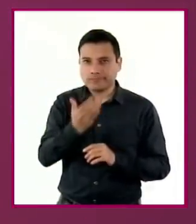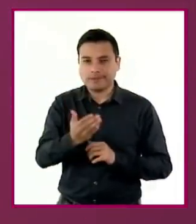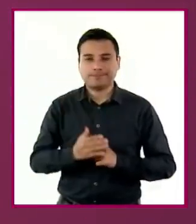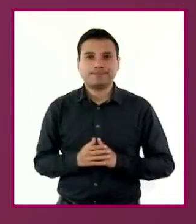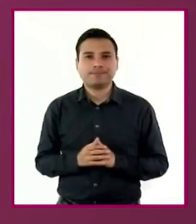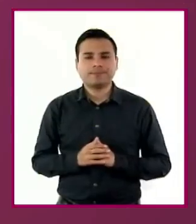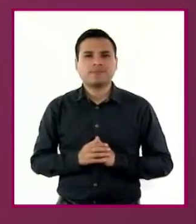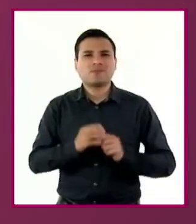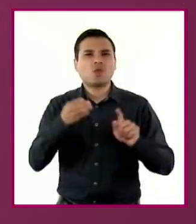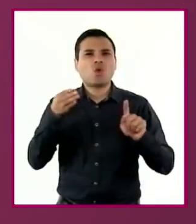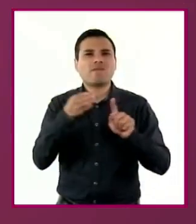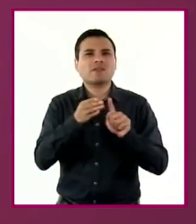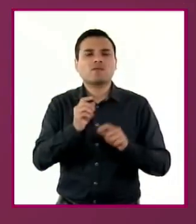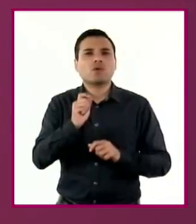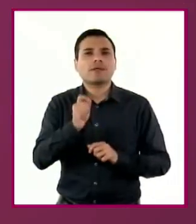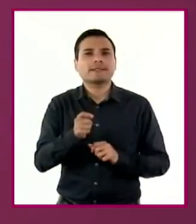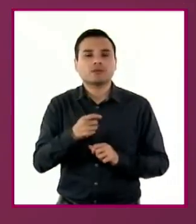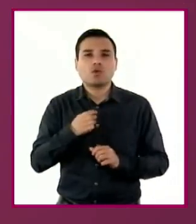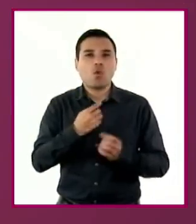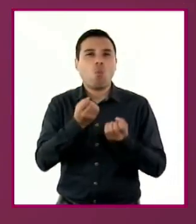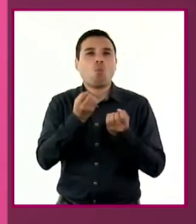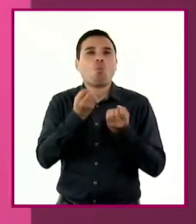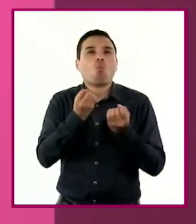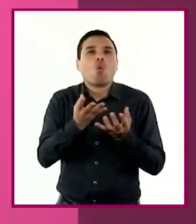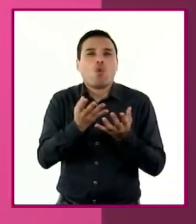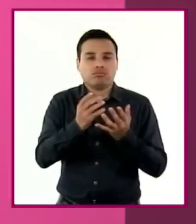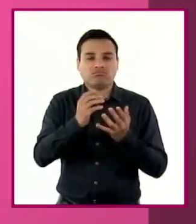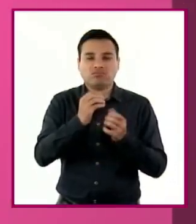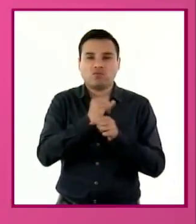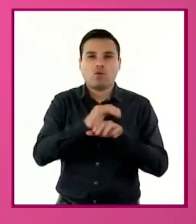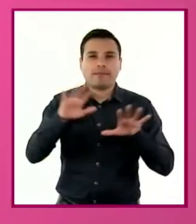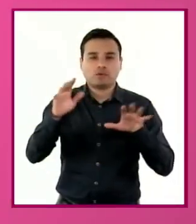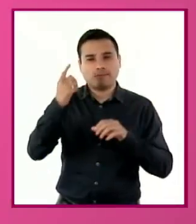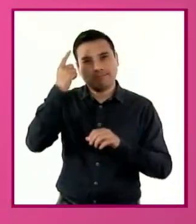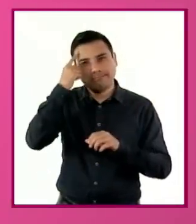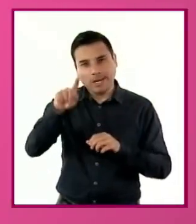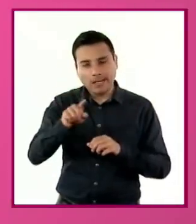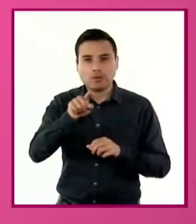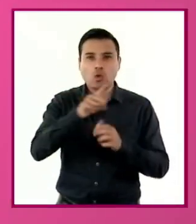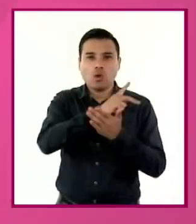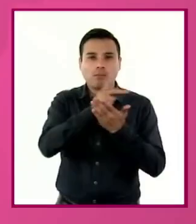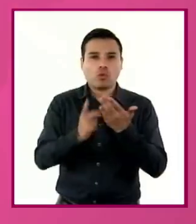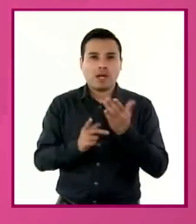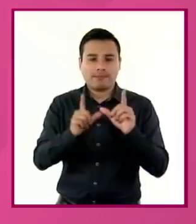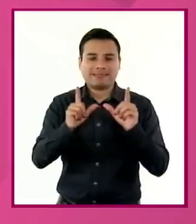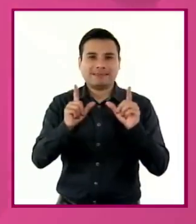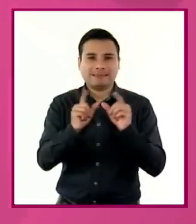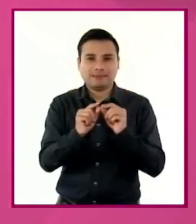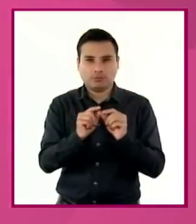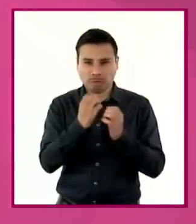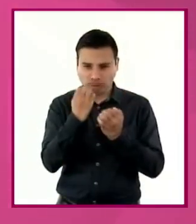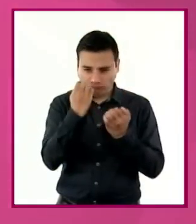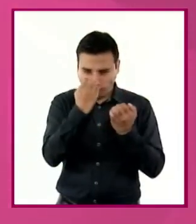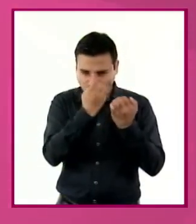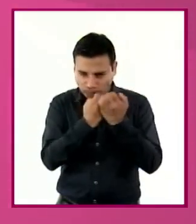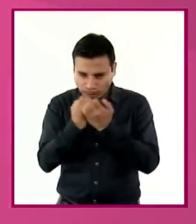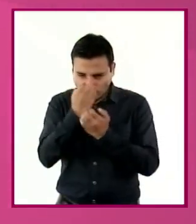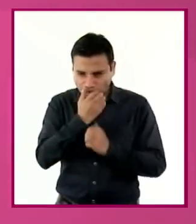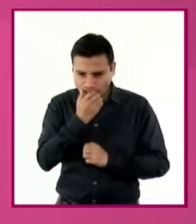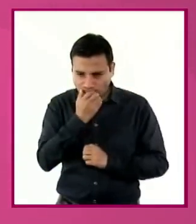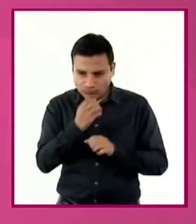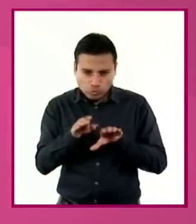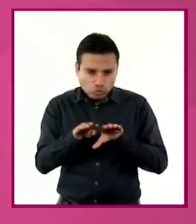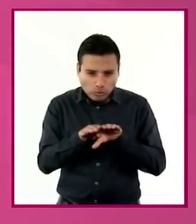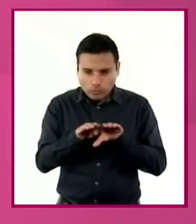es brindarles información que pueden tomar en cuenta al momento de revisar los programas sintéticos y contextualizarlos para